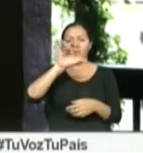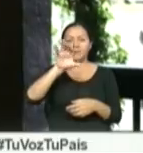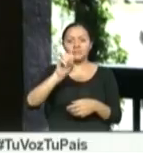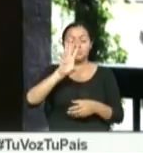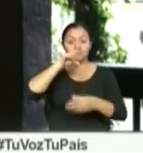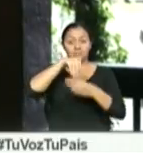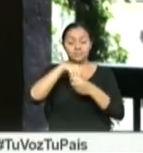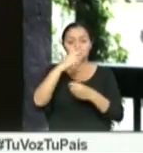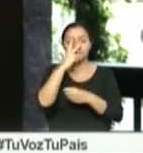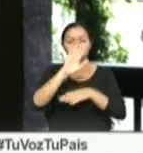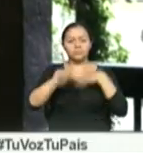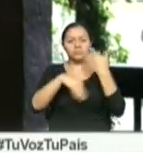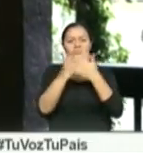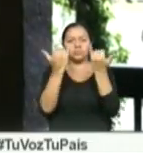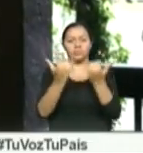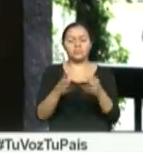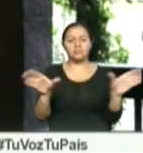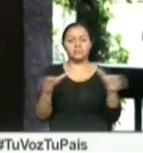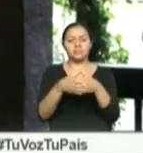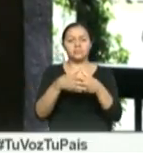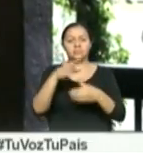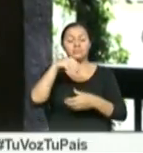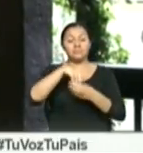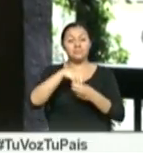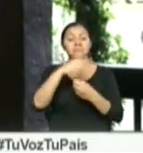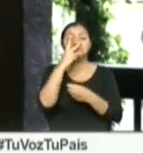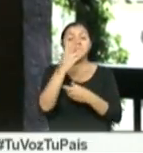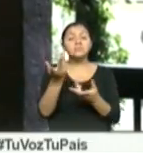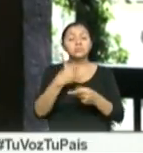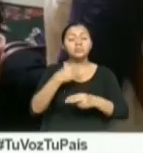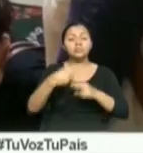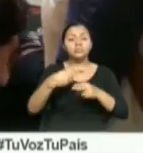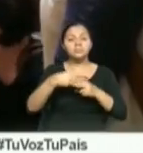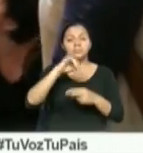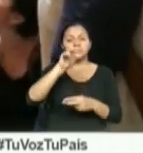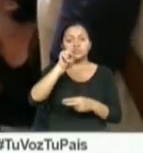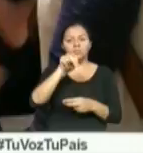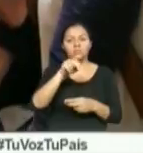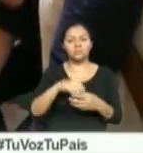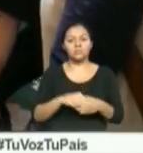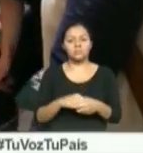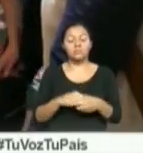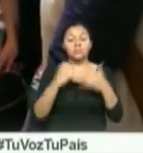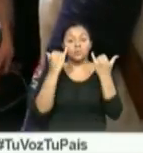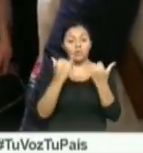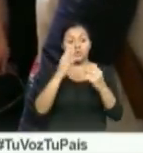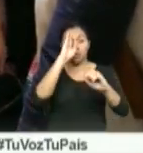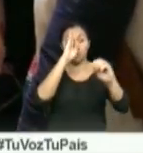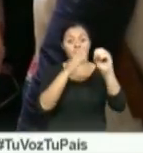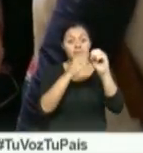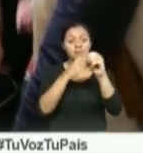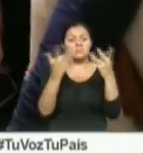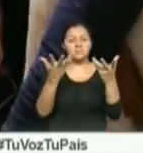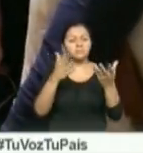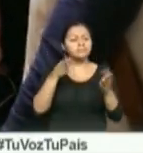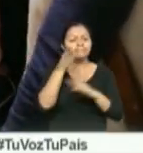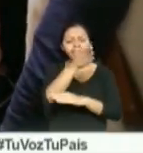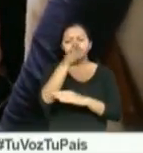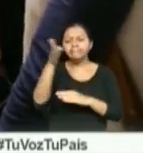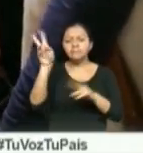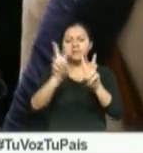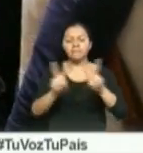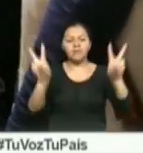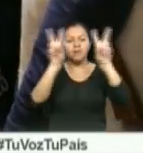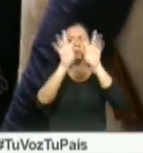primera en hacer este plato era de nombre Juana. El objetivo de estas rutas es poner en